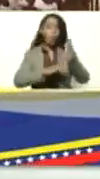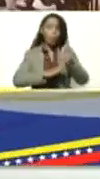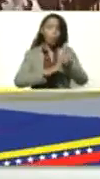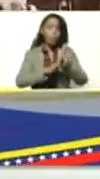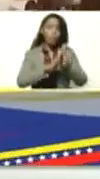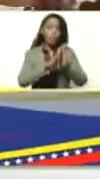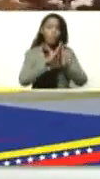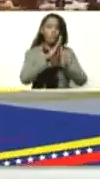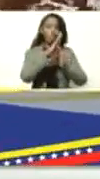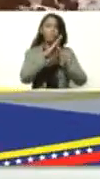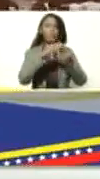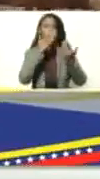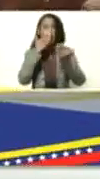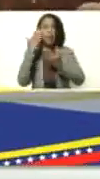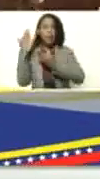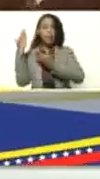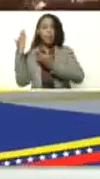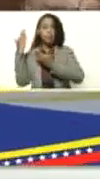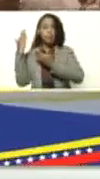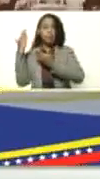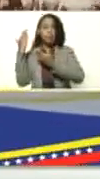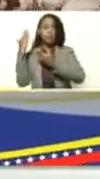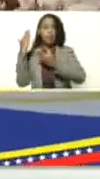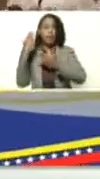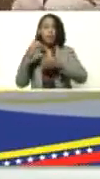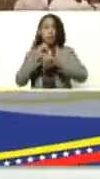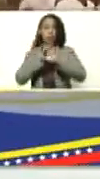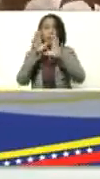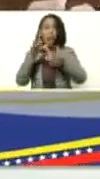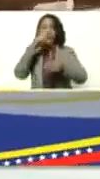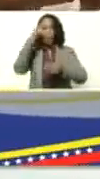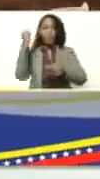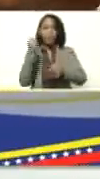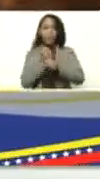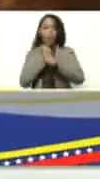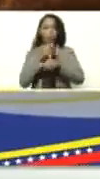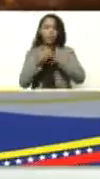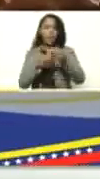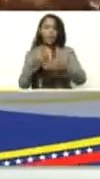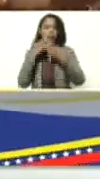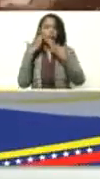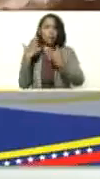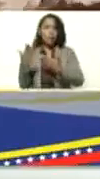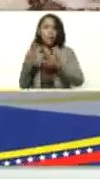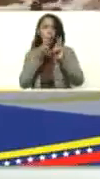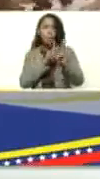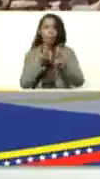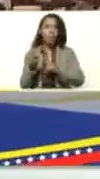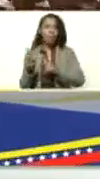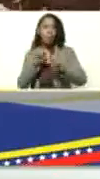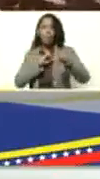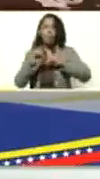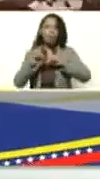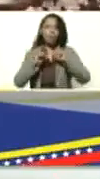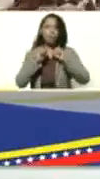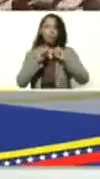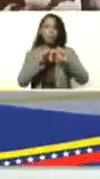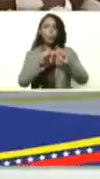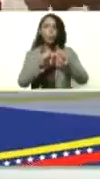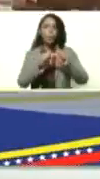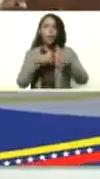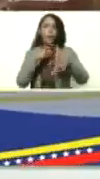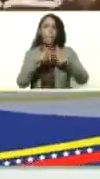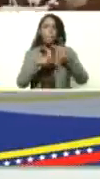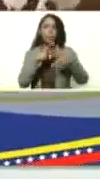económico se gesta en lo concreto en el trabajo en la planificación en la acción permanente en el